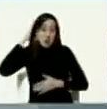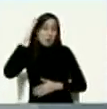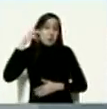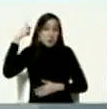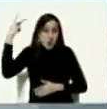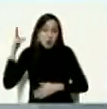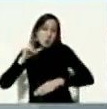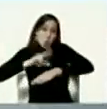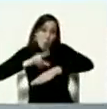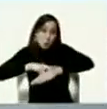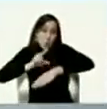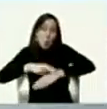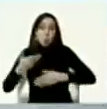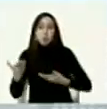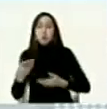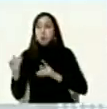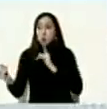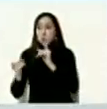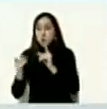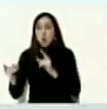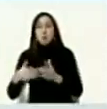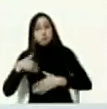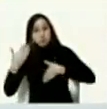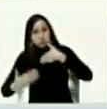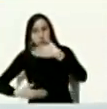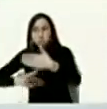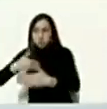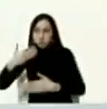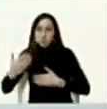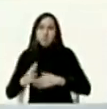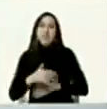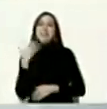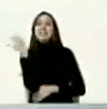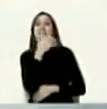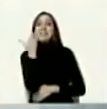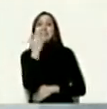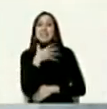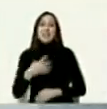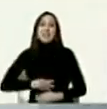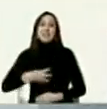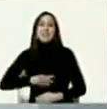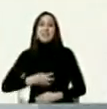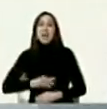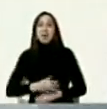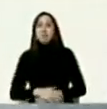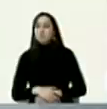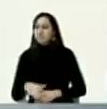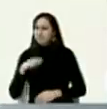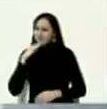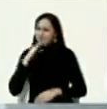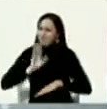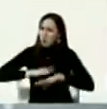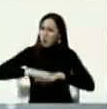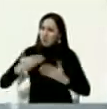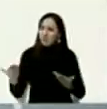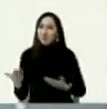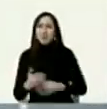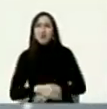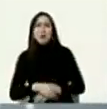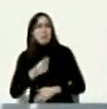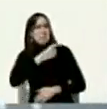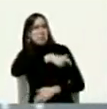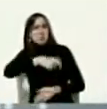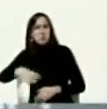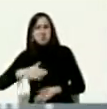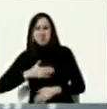en los diálogos es un chiste se pongan bravos hay gente que se pone